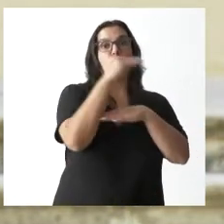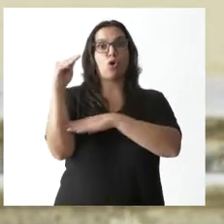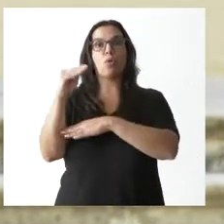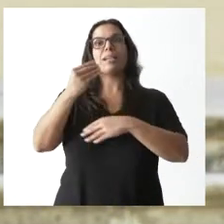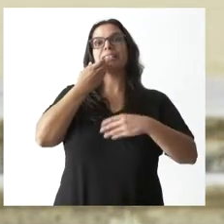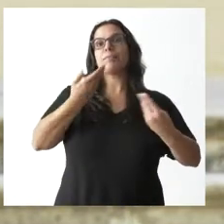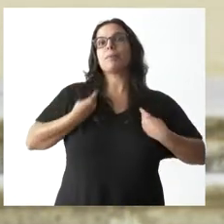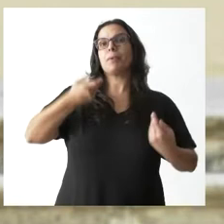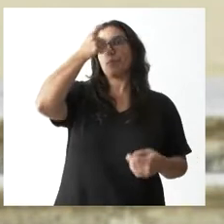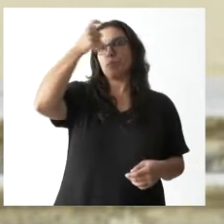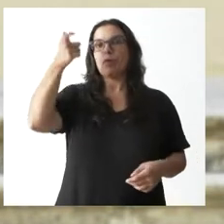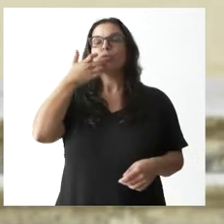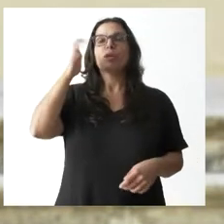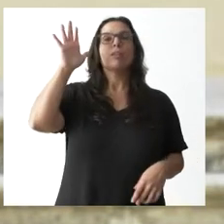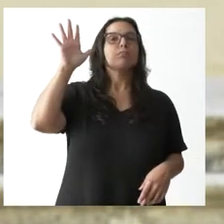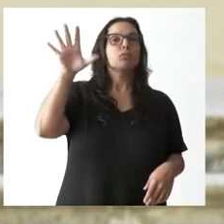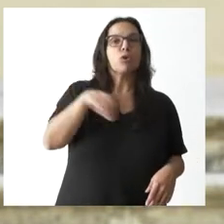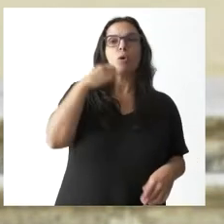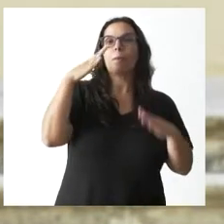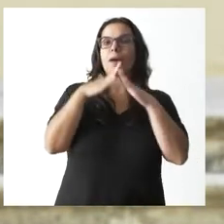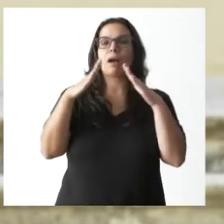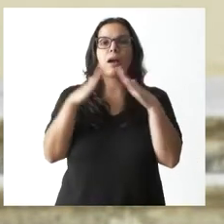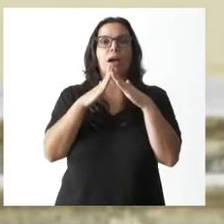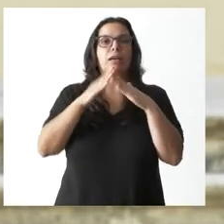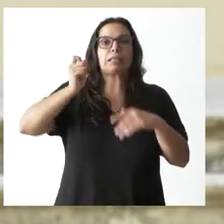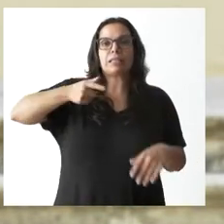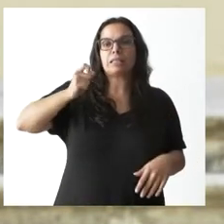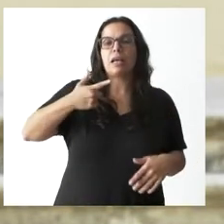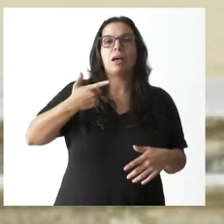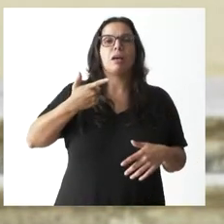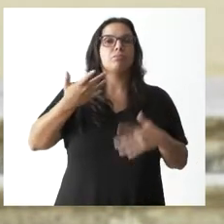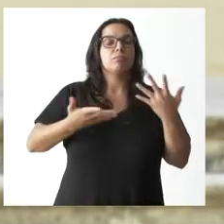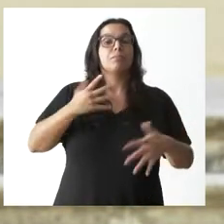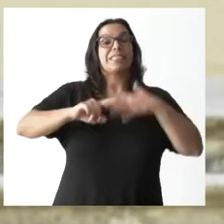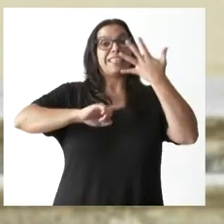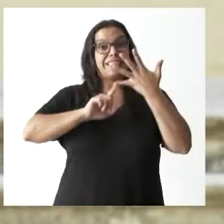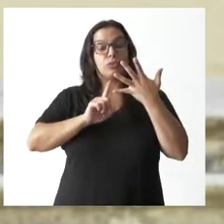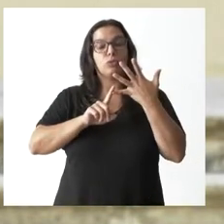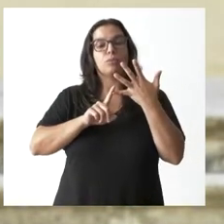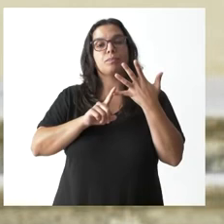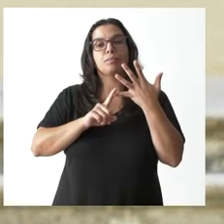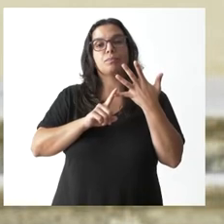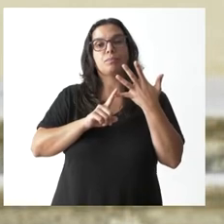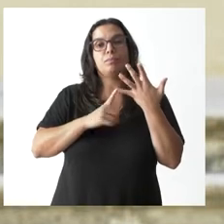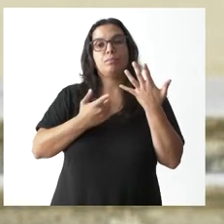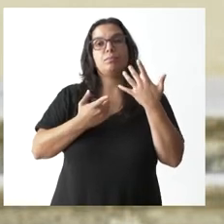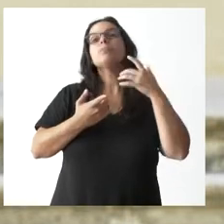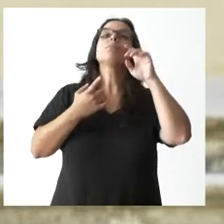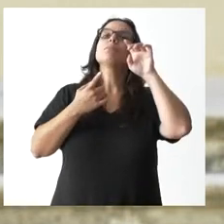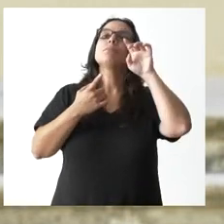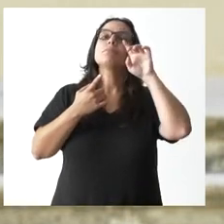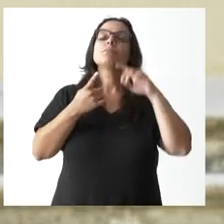rural, en la adquisición de su vivienda habitual. Y en quinto lugar, como decía también,